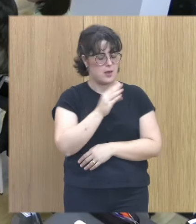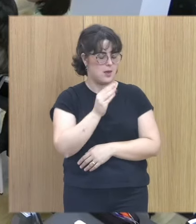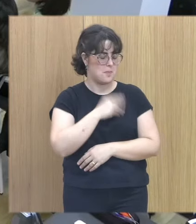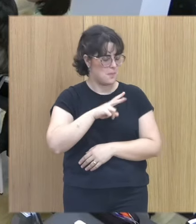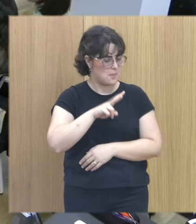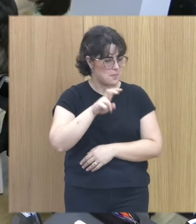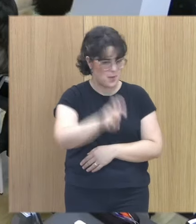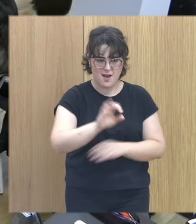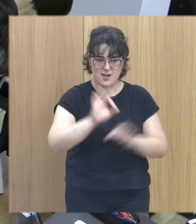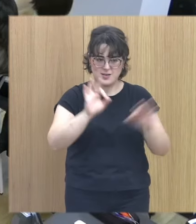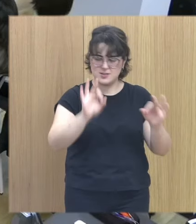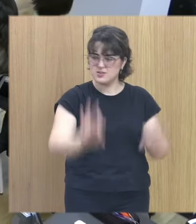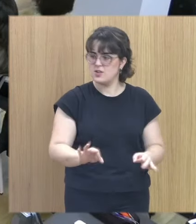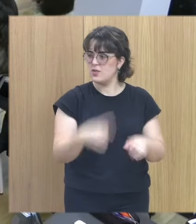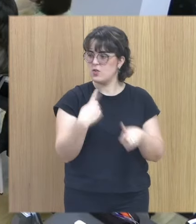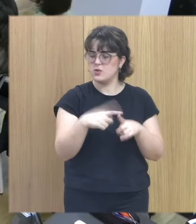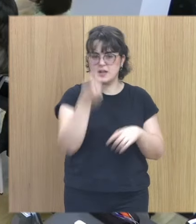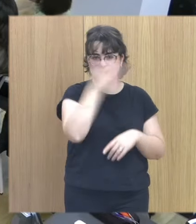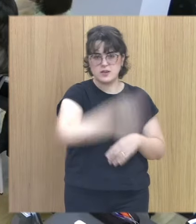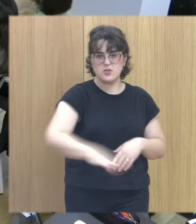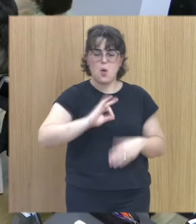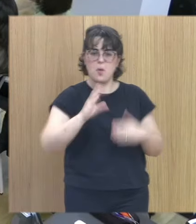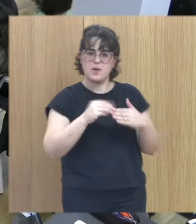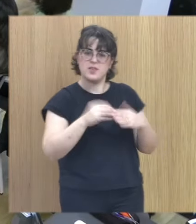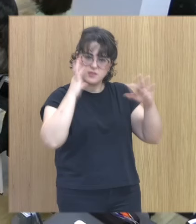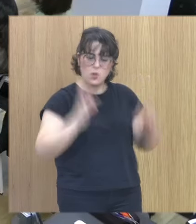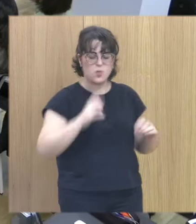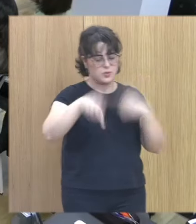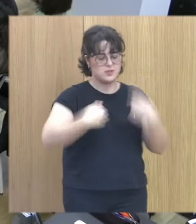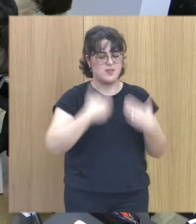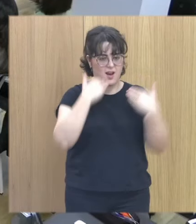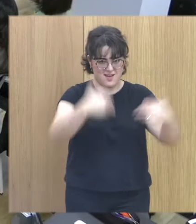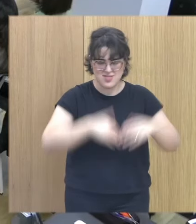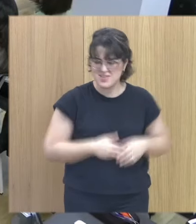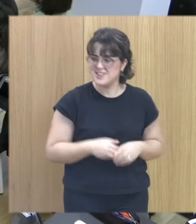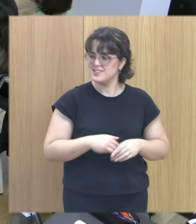probablemente para pasar a este de clase un paciente pero no va a ser pero